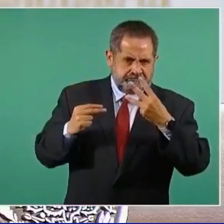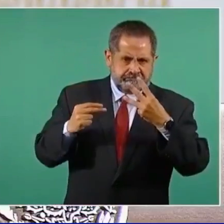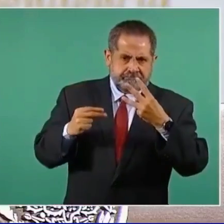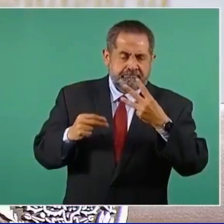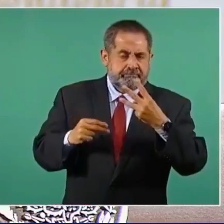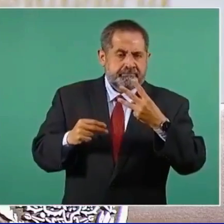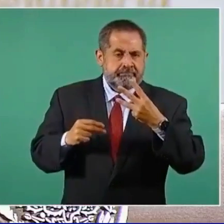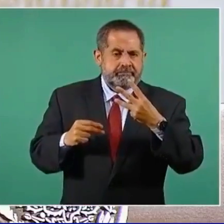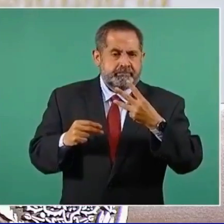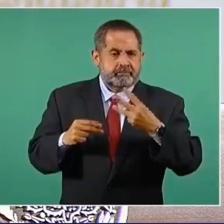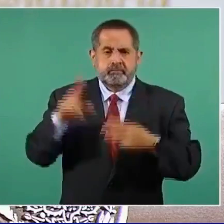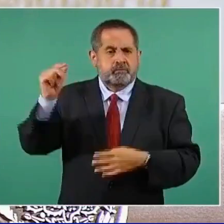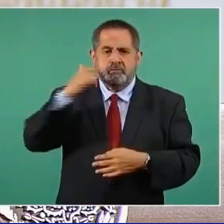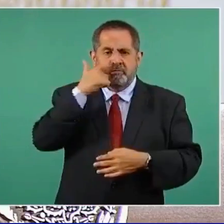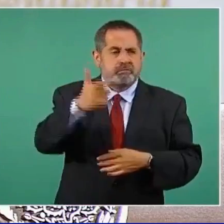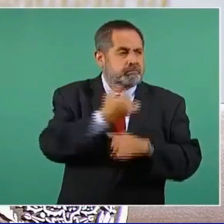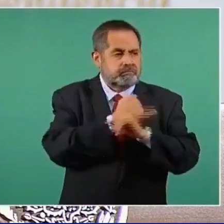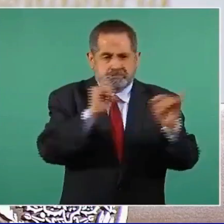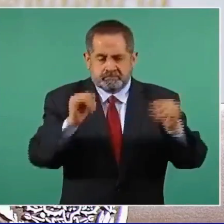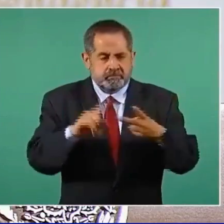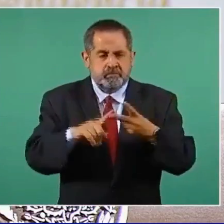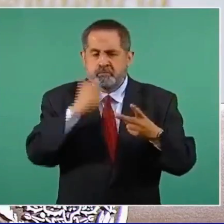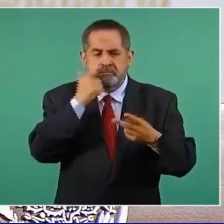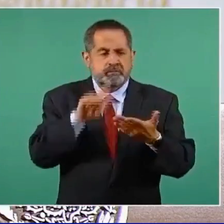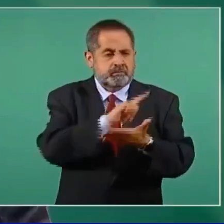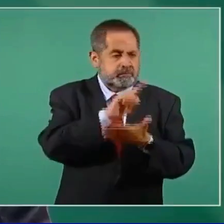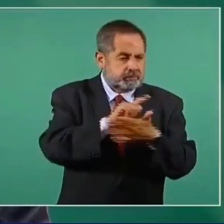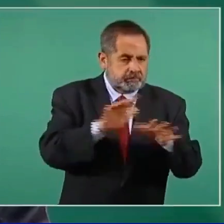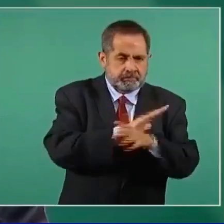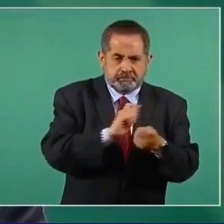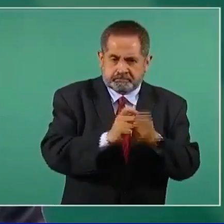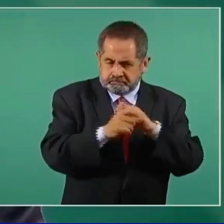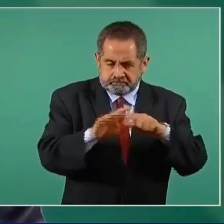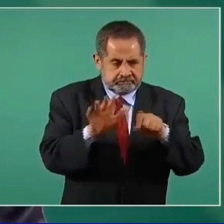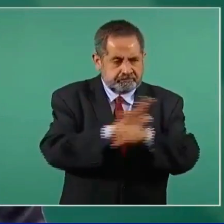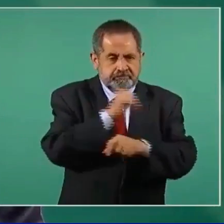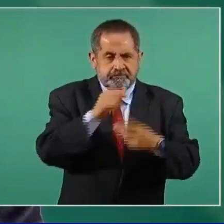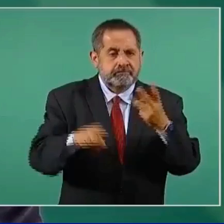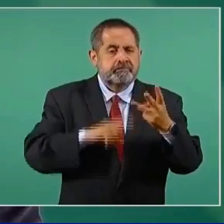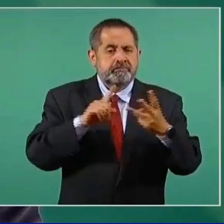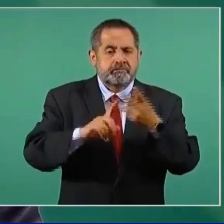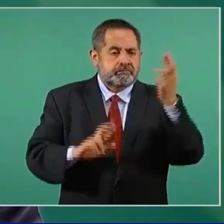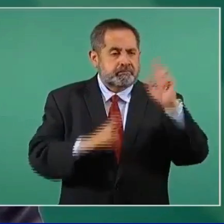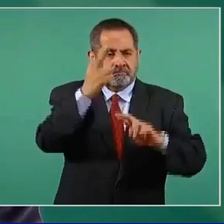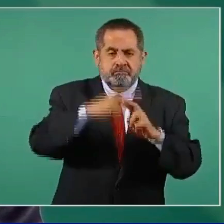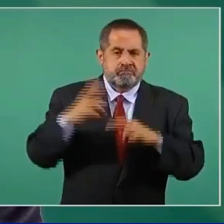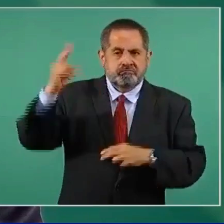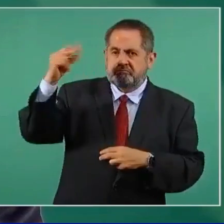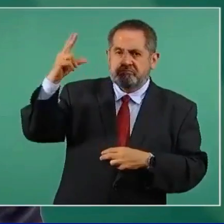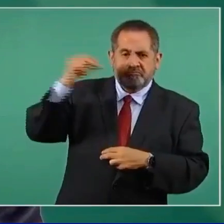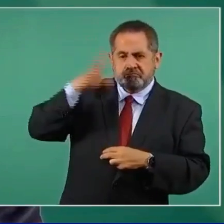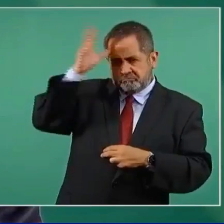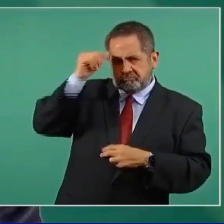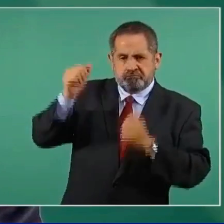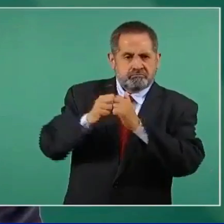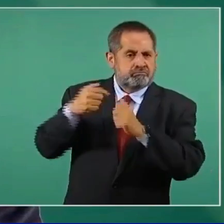de la independencia, de la reforma y de la revolución. Incluso